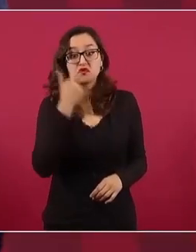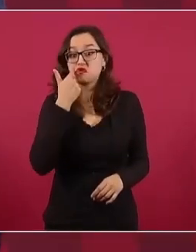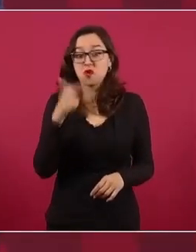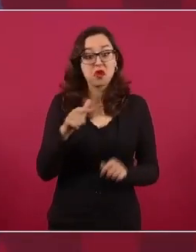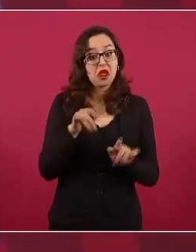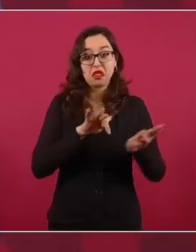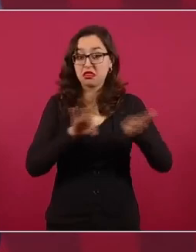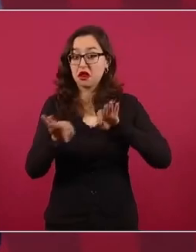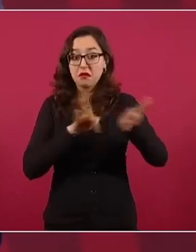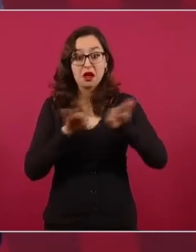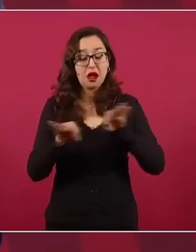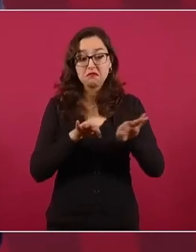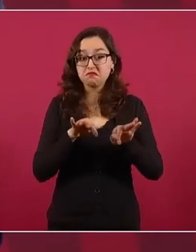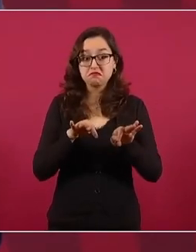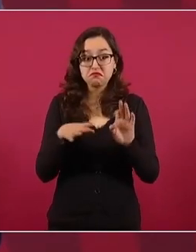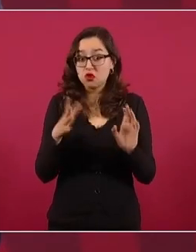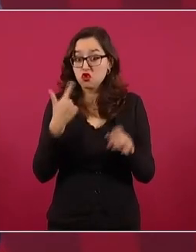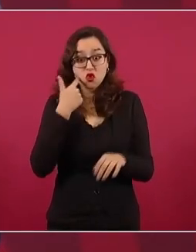iniciativa,